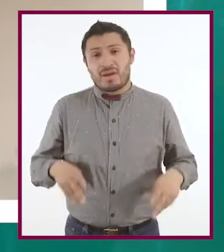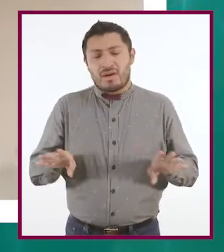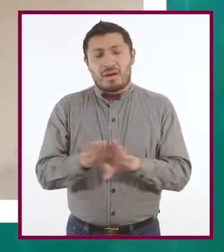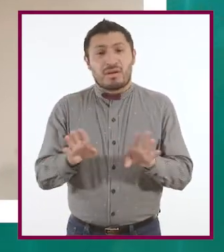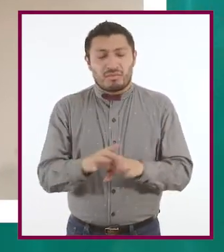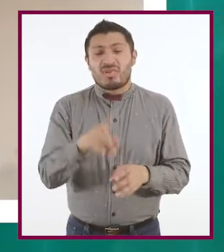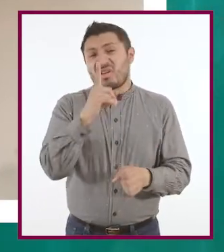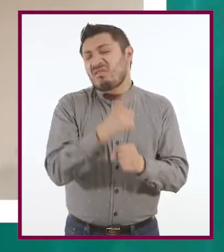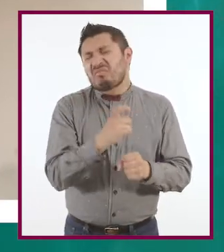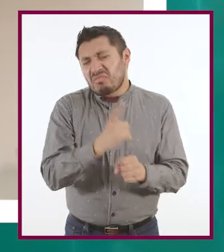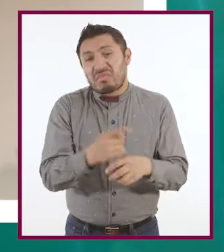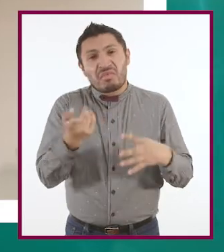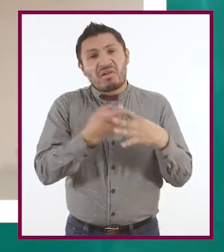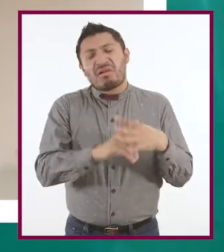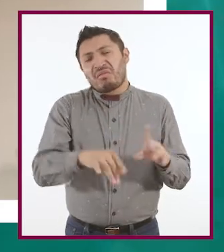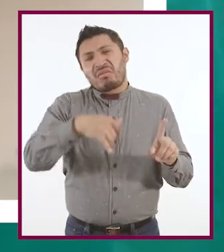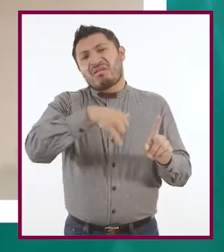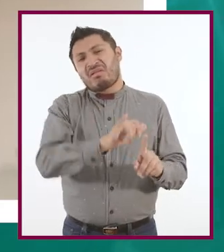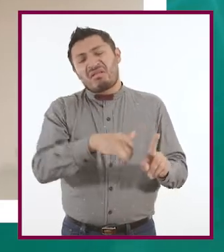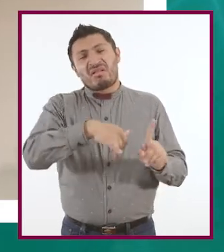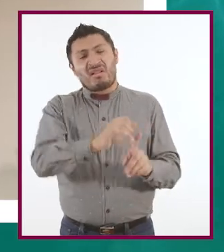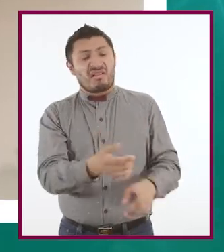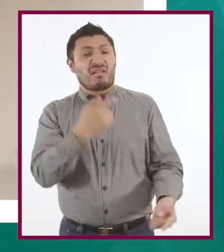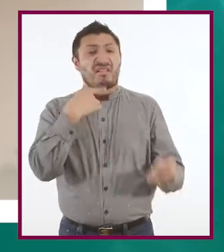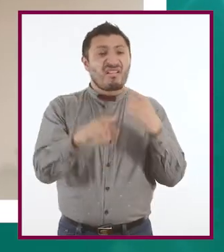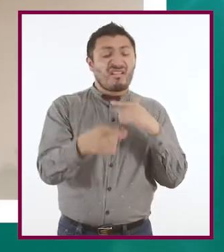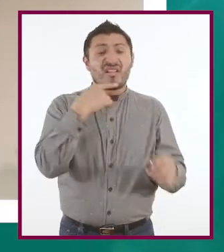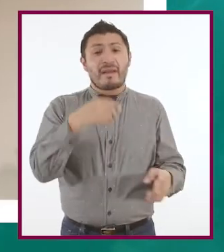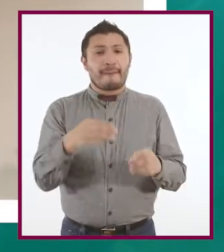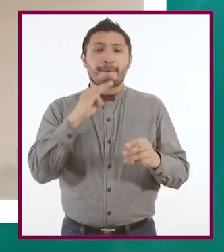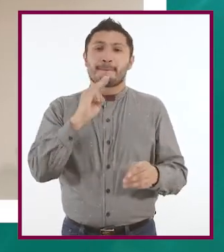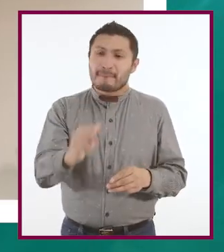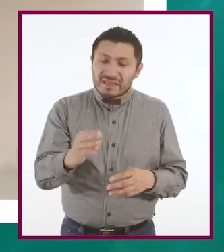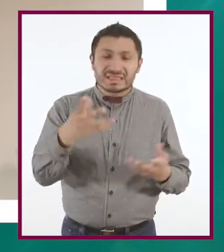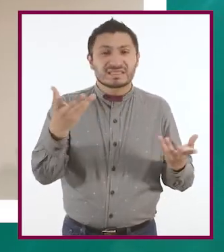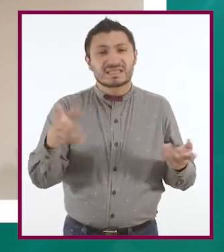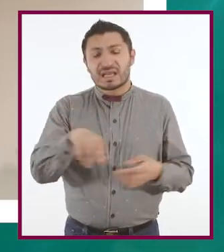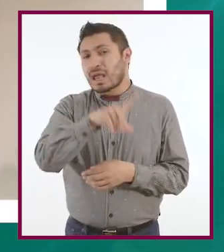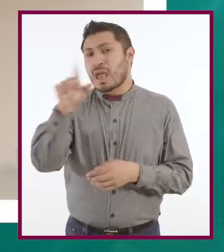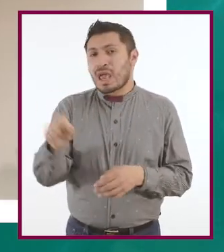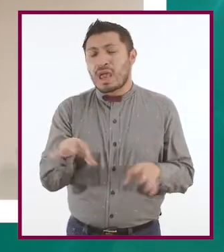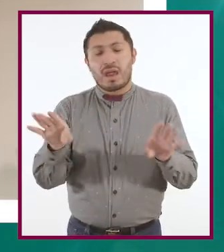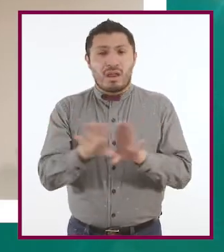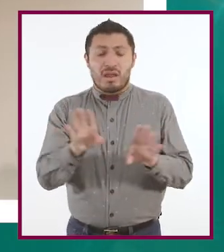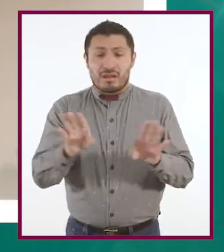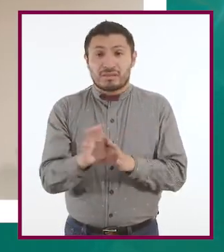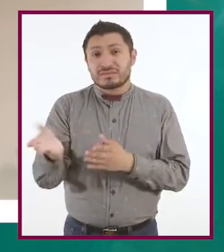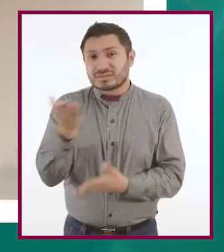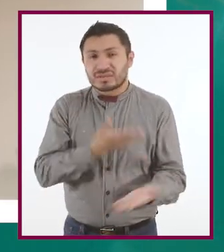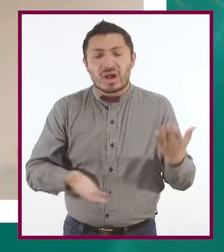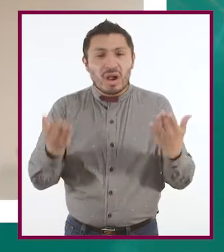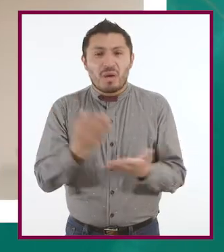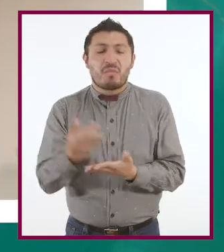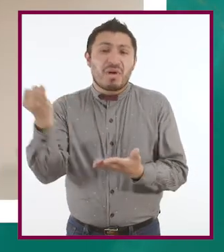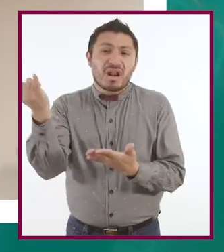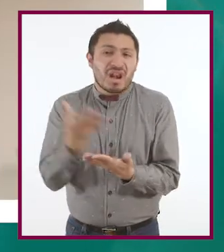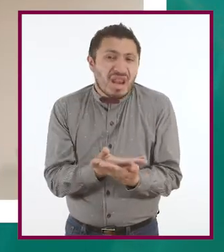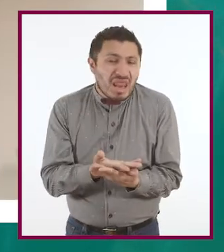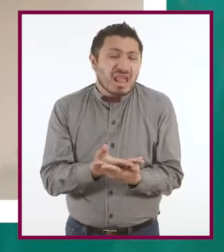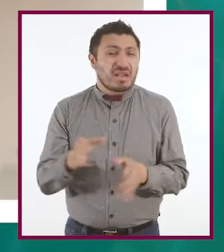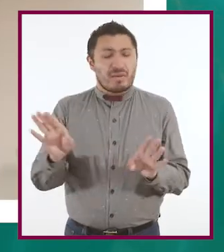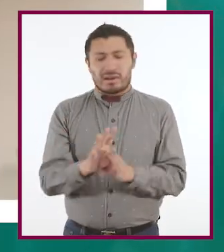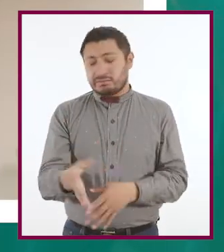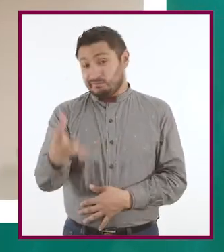primero empezando por acoso en mensajes, después elevándose a compartir imágenes que